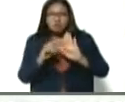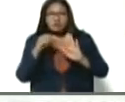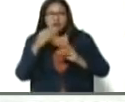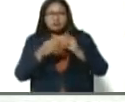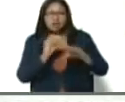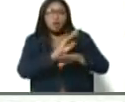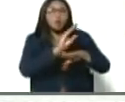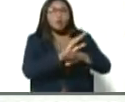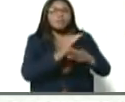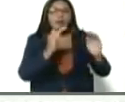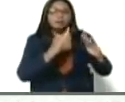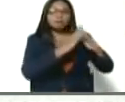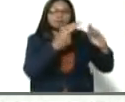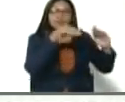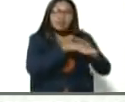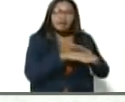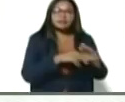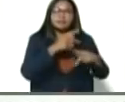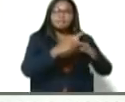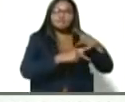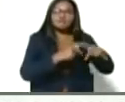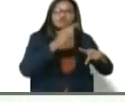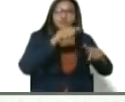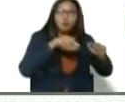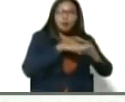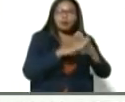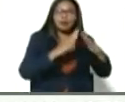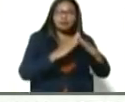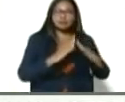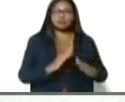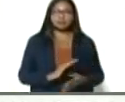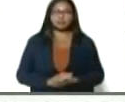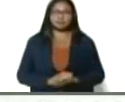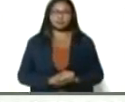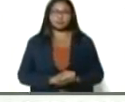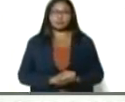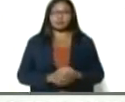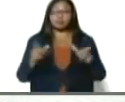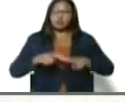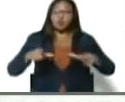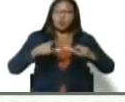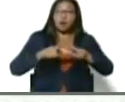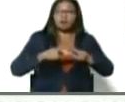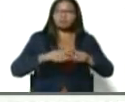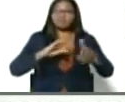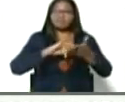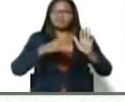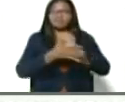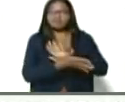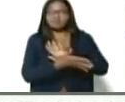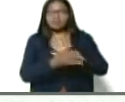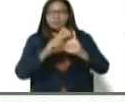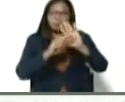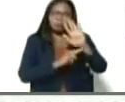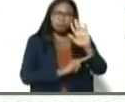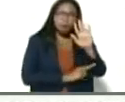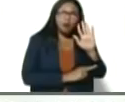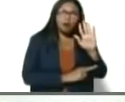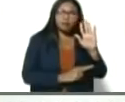criando y se están reproduciendo en estos espacios. Esos son espacios que no están reglamentados en ninguna